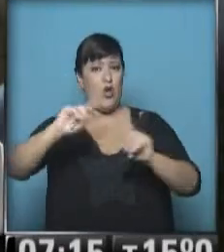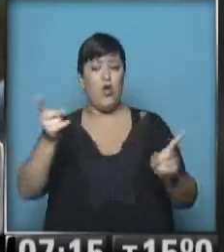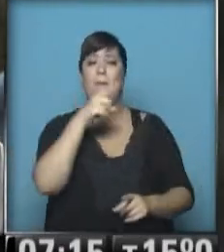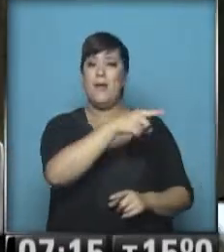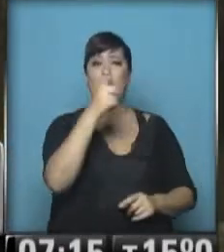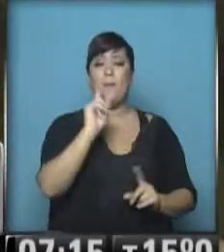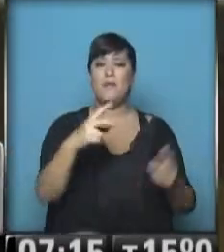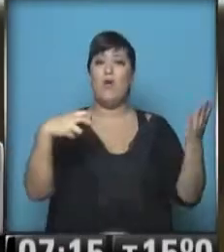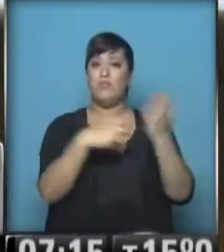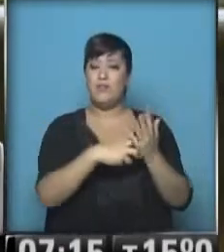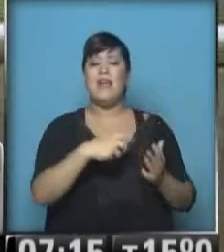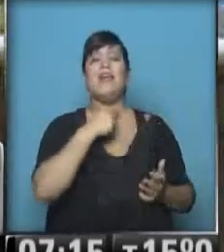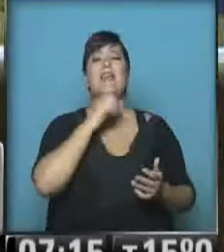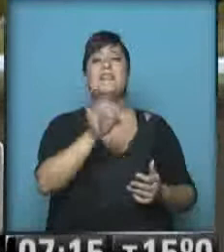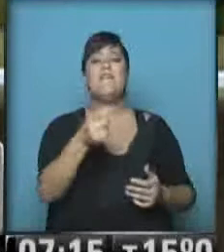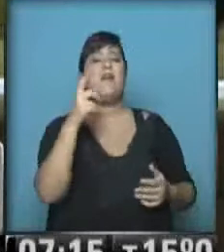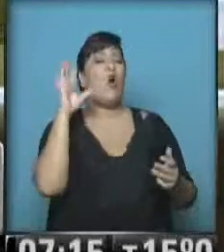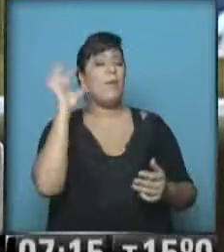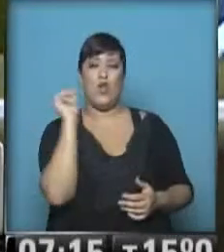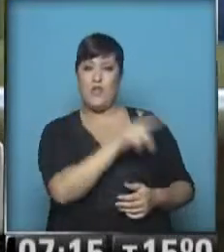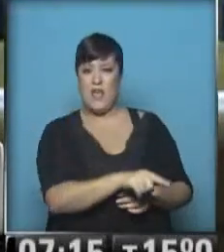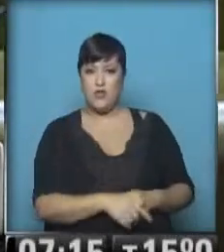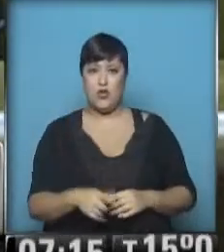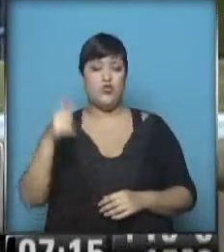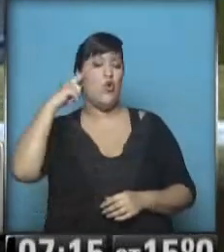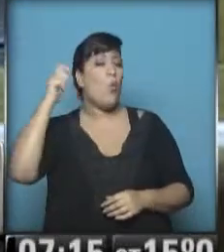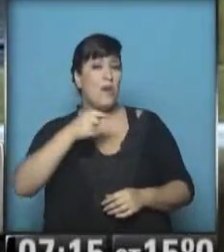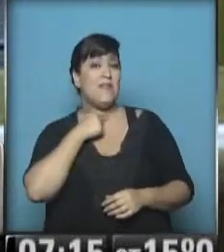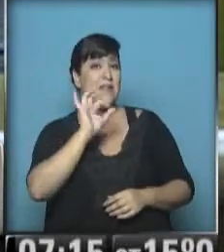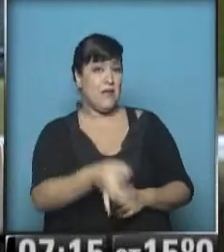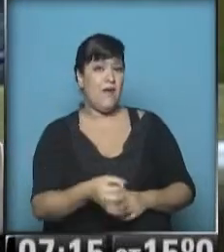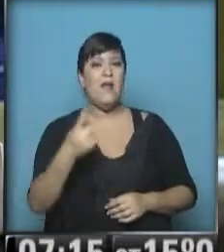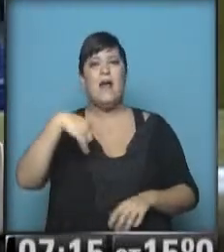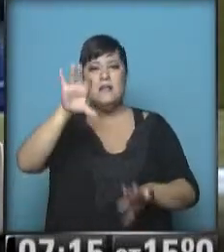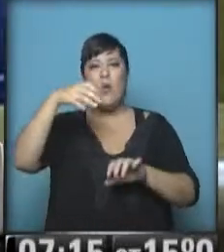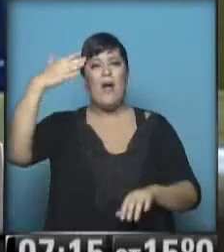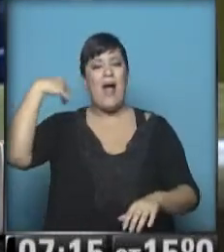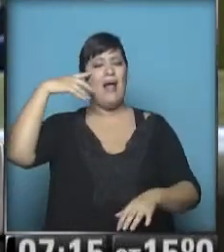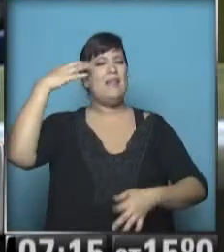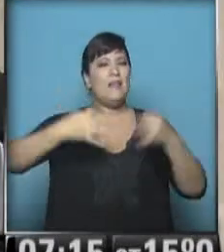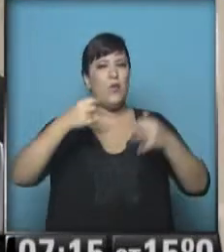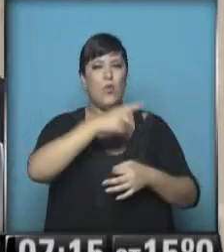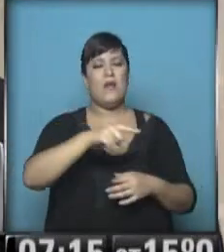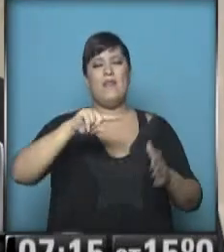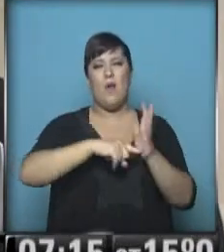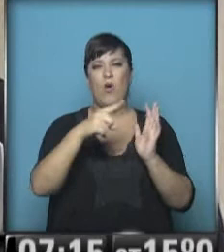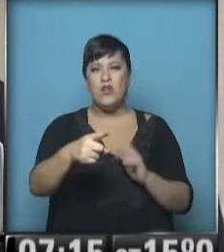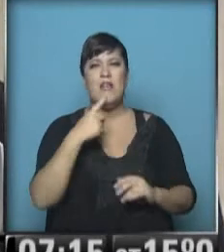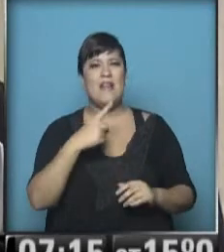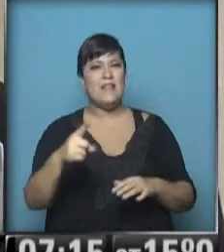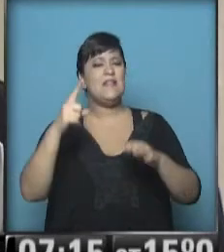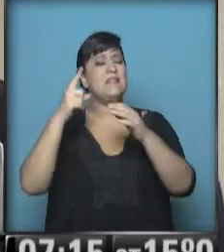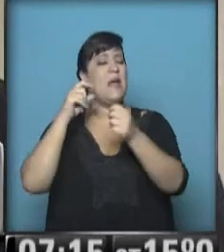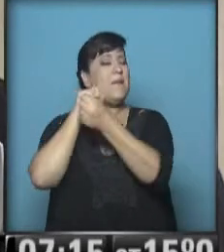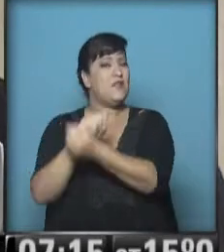Pico? Quieren saber los jueces. El viernes pasado la Corte Suprema, ¿se acuerdan que anuló el fallo del Tribunal de Casación de la Provincia de Buenos Aires que resolvía la prisión